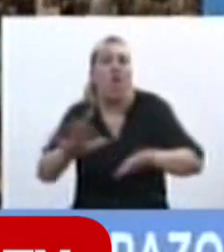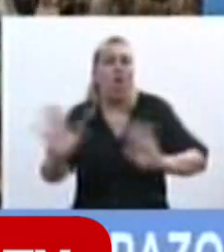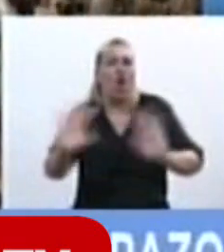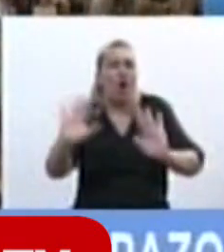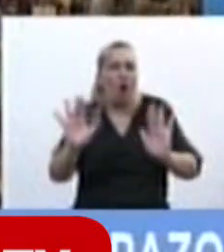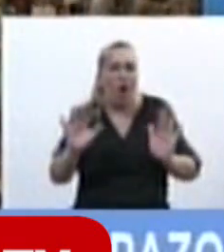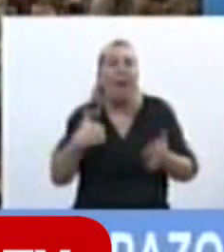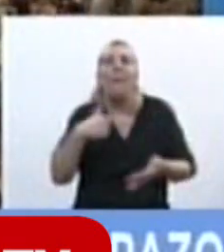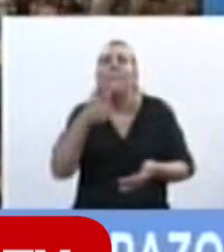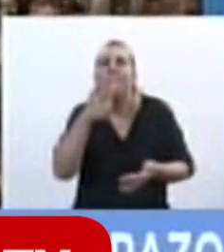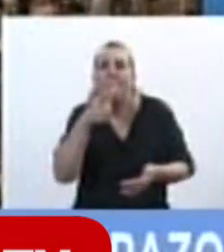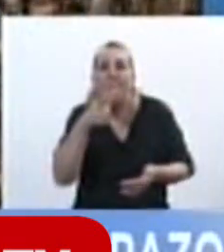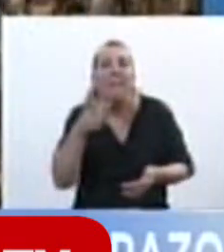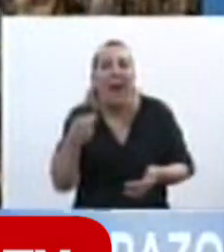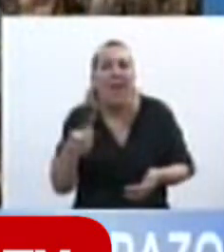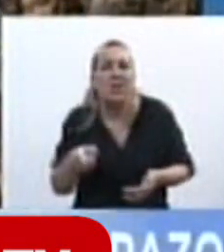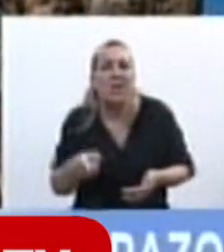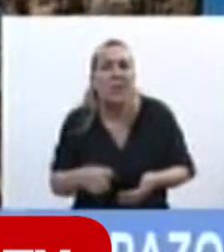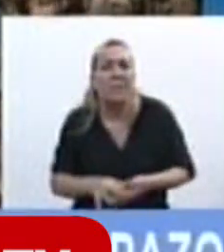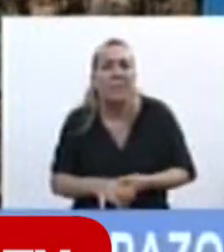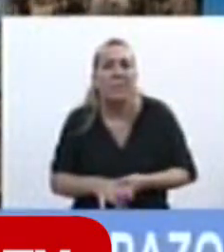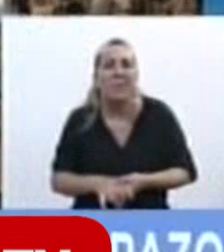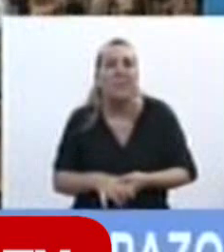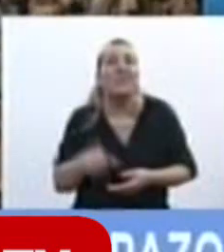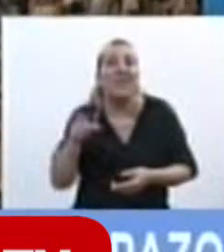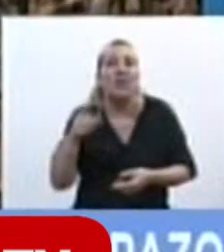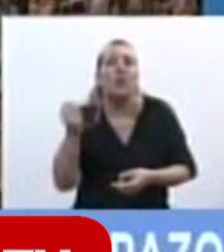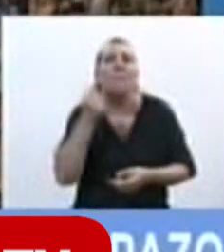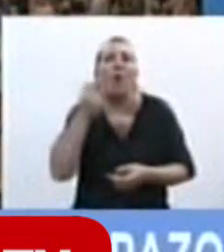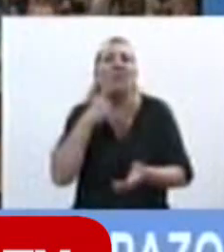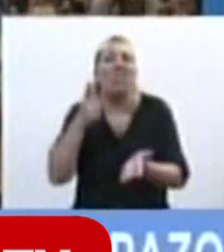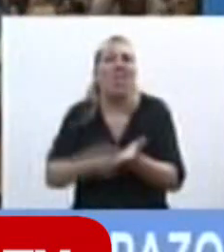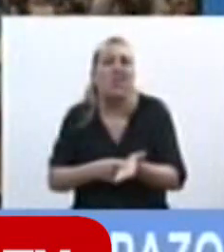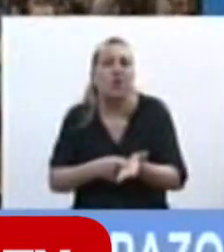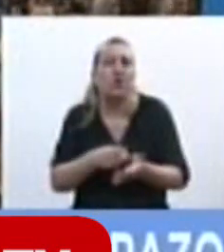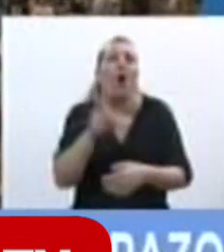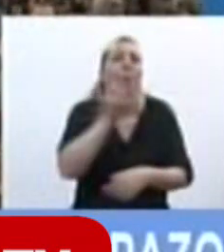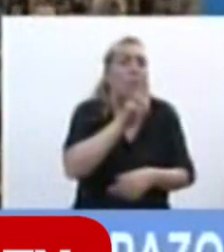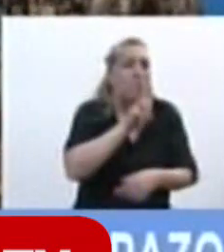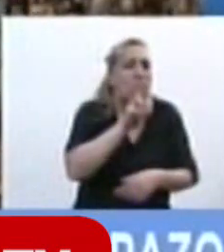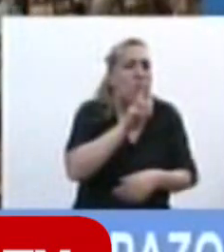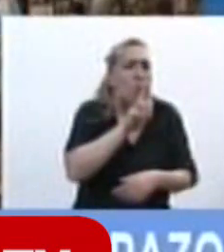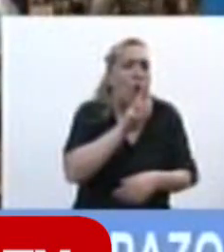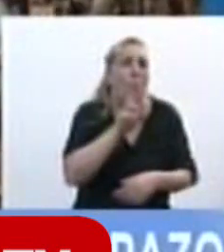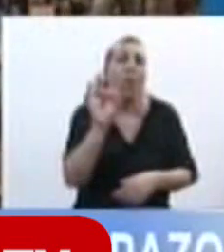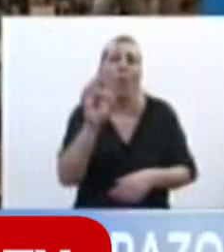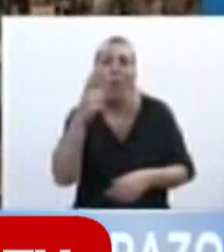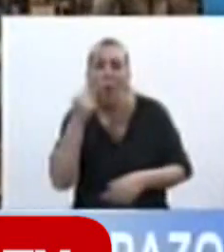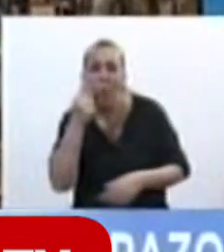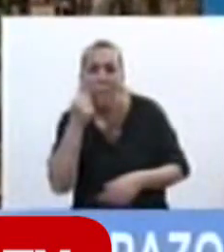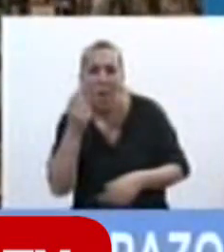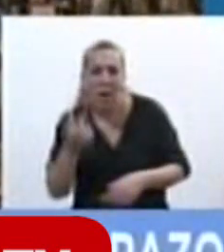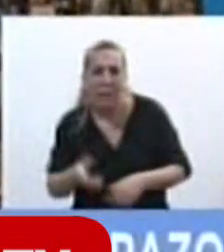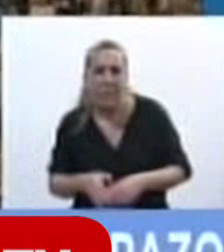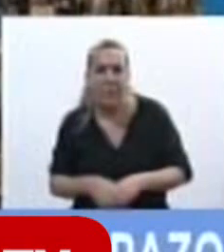parece que es el centro de la decisión tanto de la mujer como el hombre en